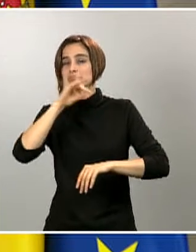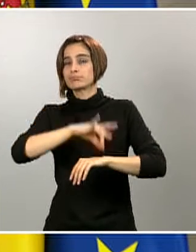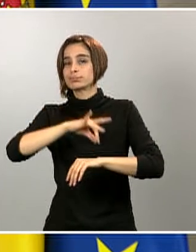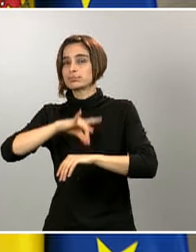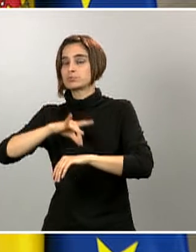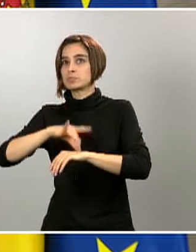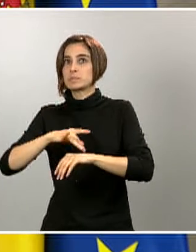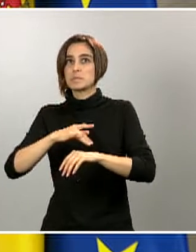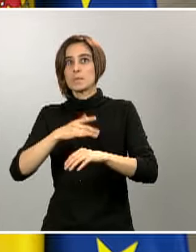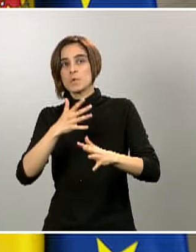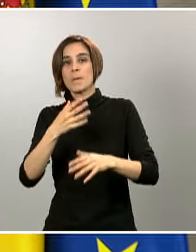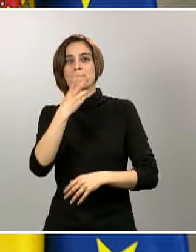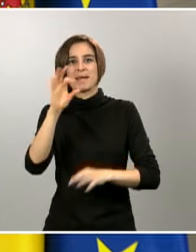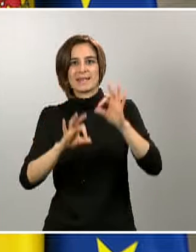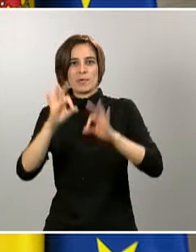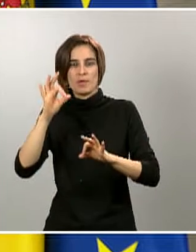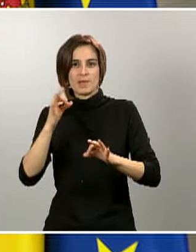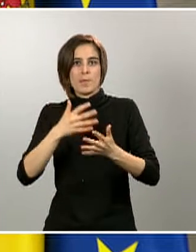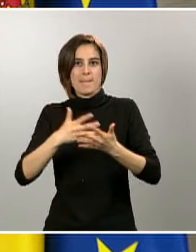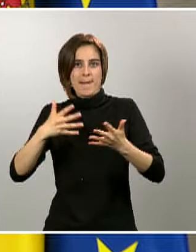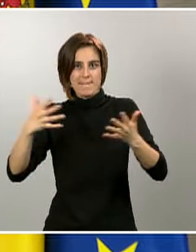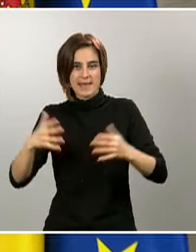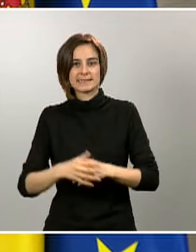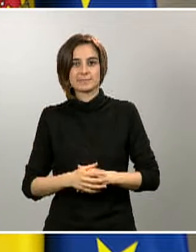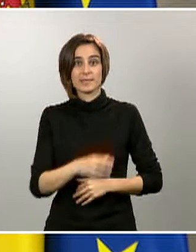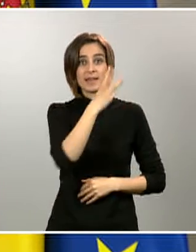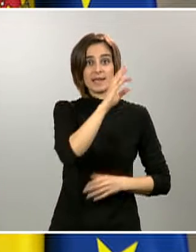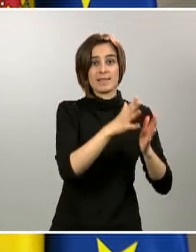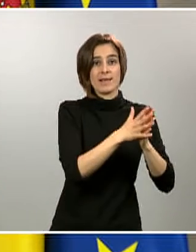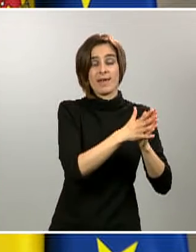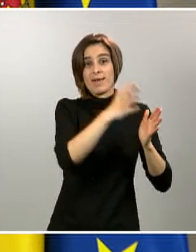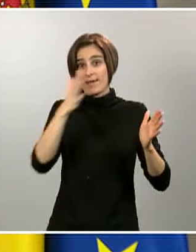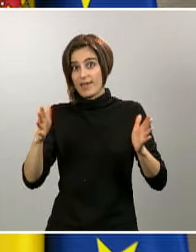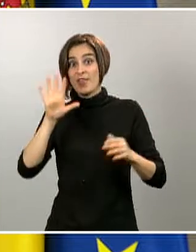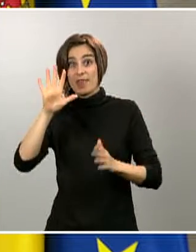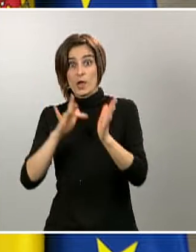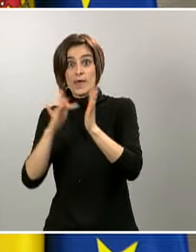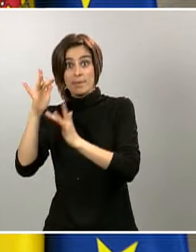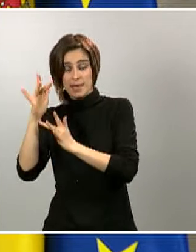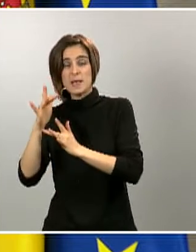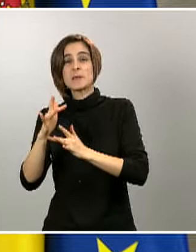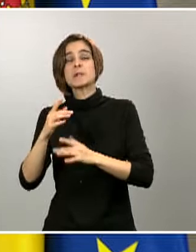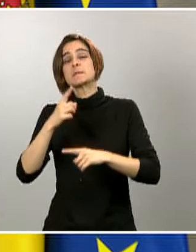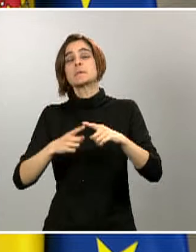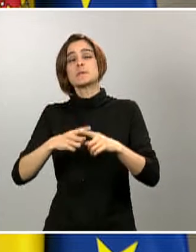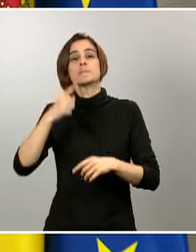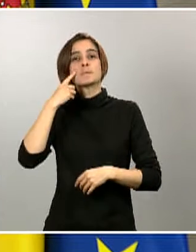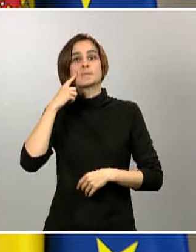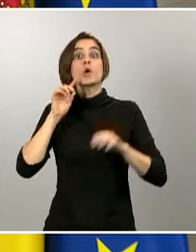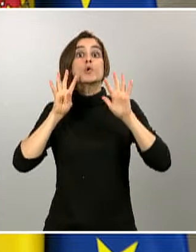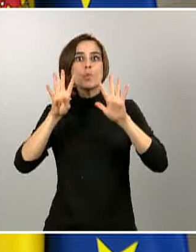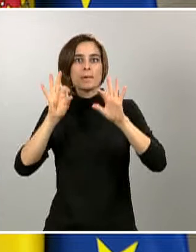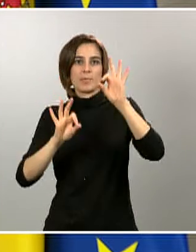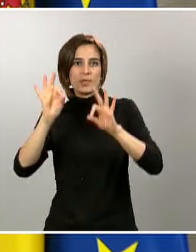20%. Del 30 de marzo al 5 de abril, la media de crecimiento de casos notificados era del 9%. Hoy estamos en el